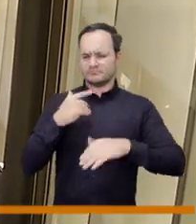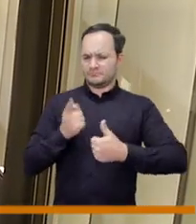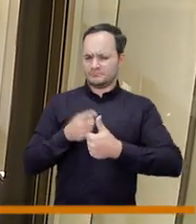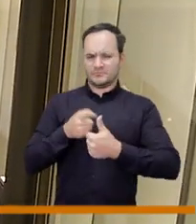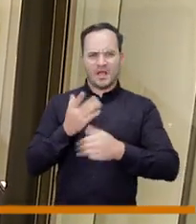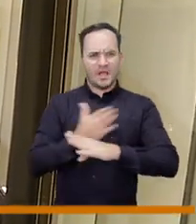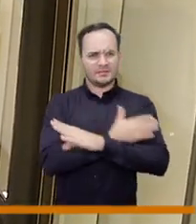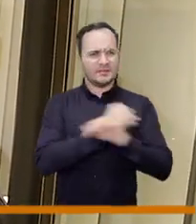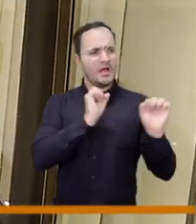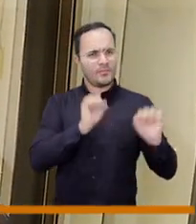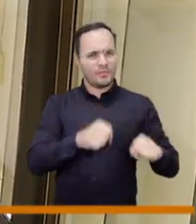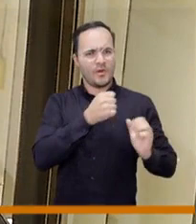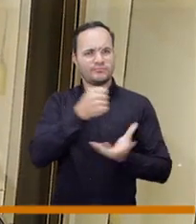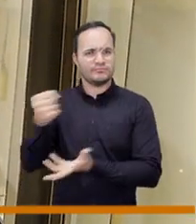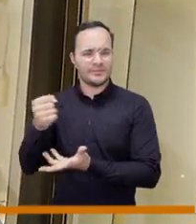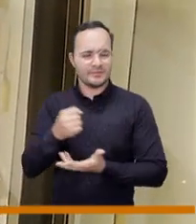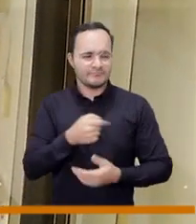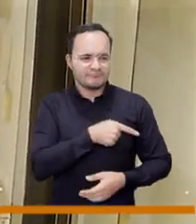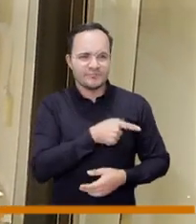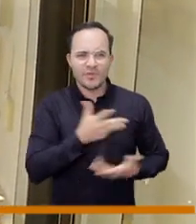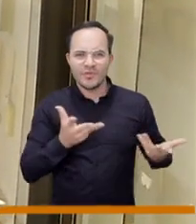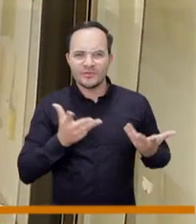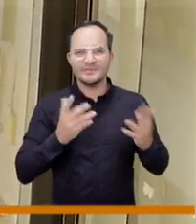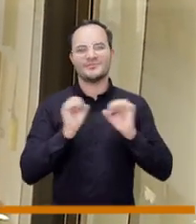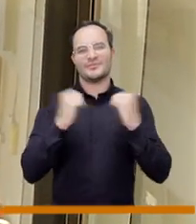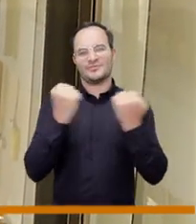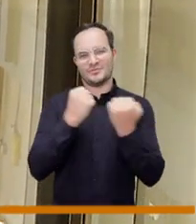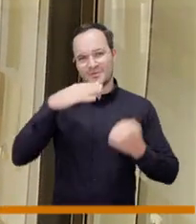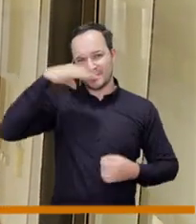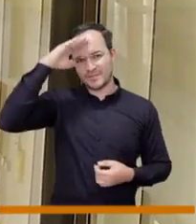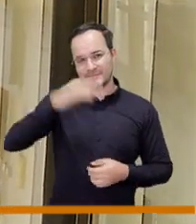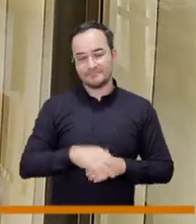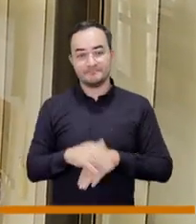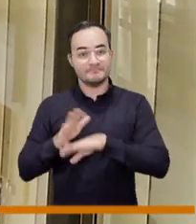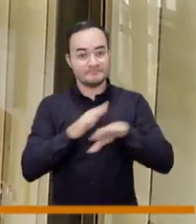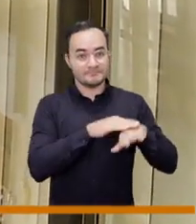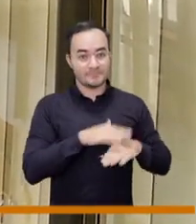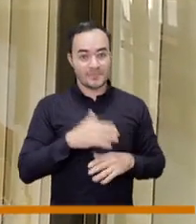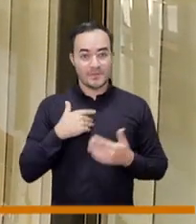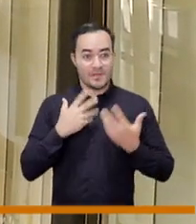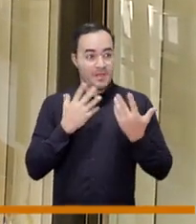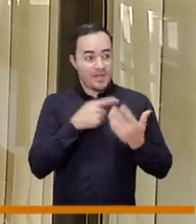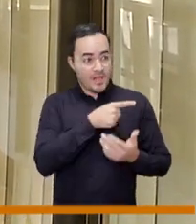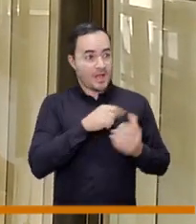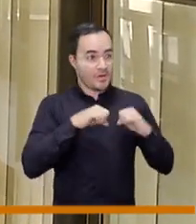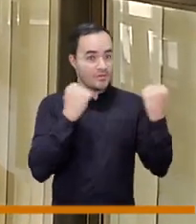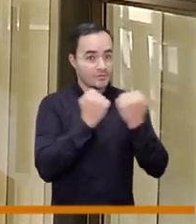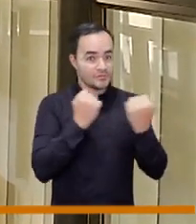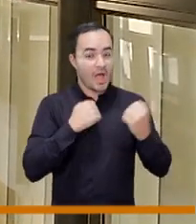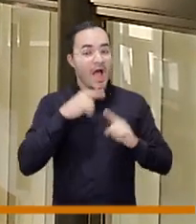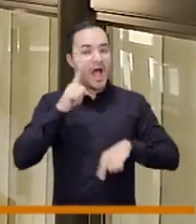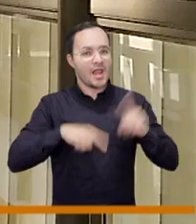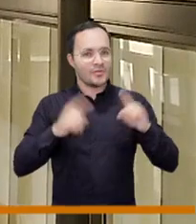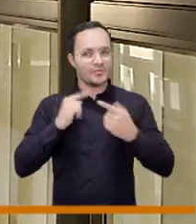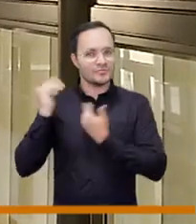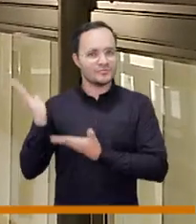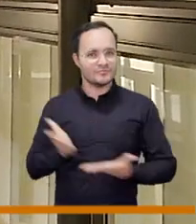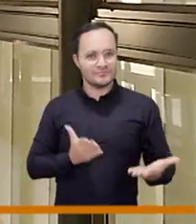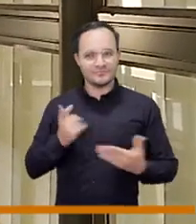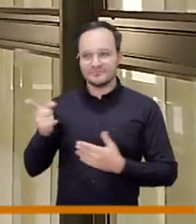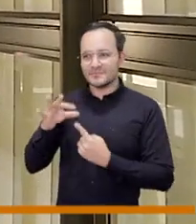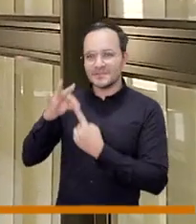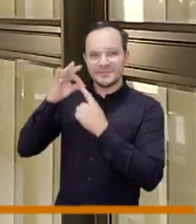recursos que fueron aprobados desde el consejo de medellín entre otros por algunos de los concejales que son los